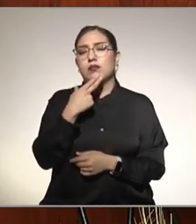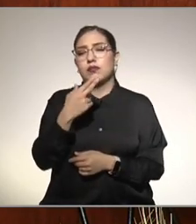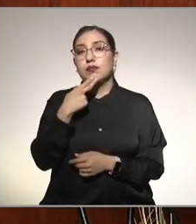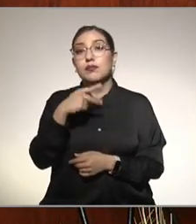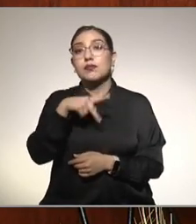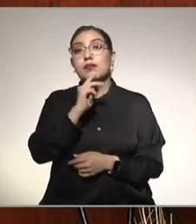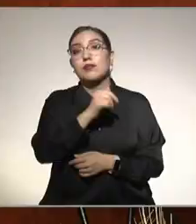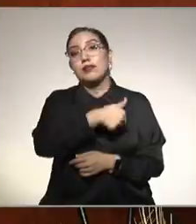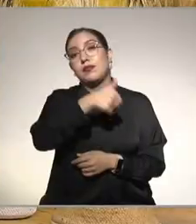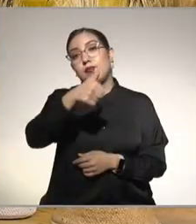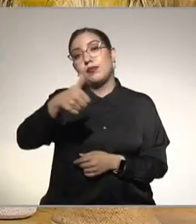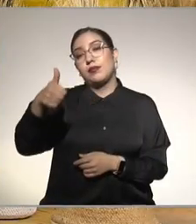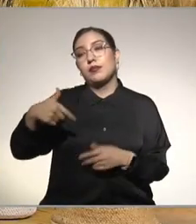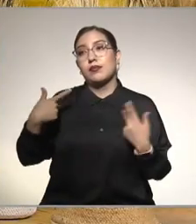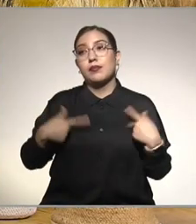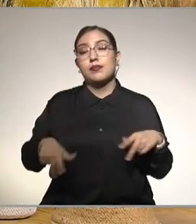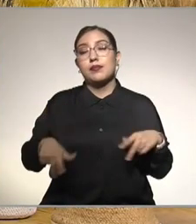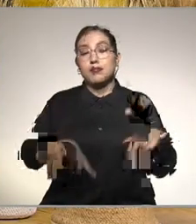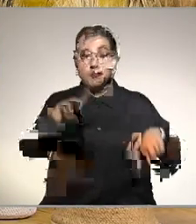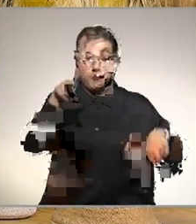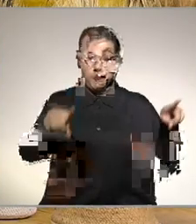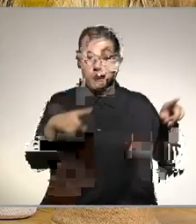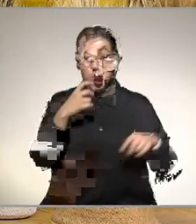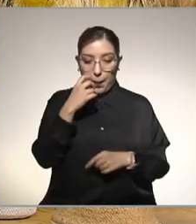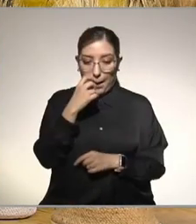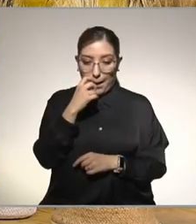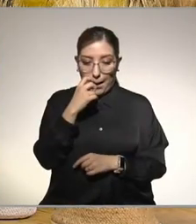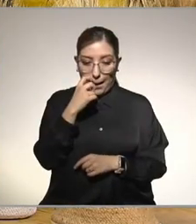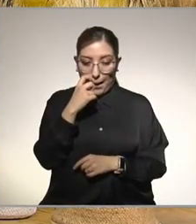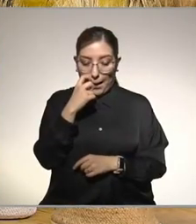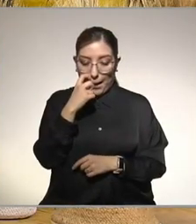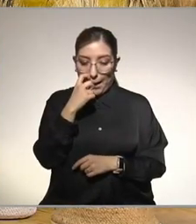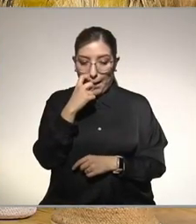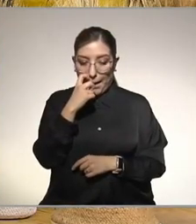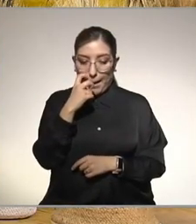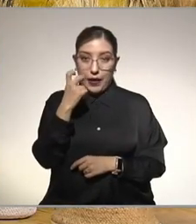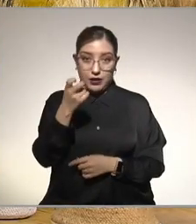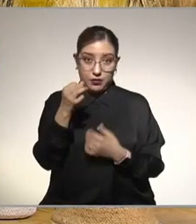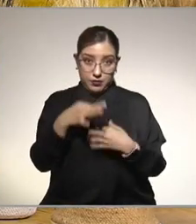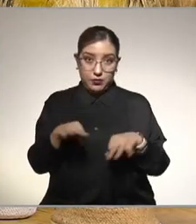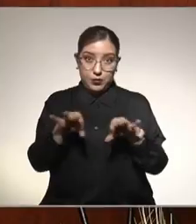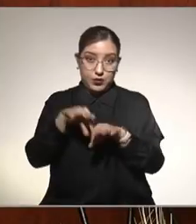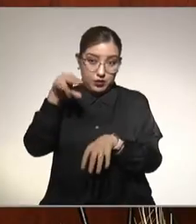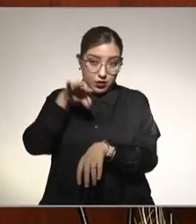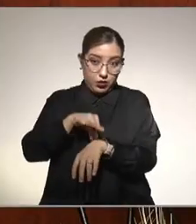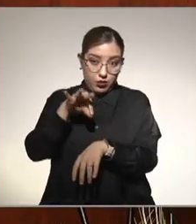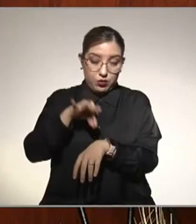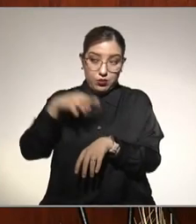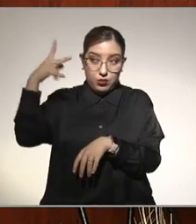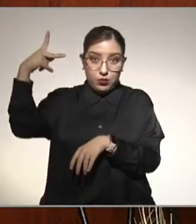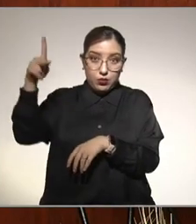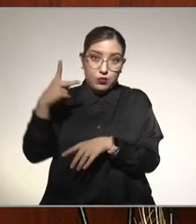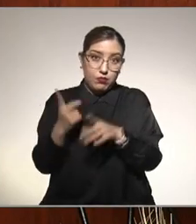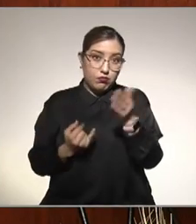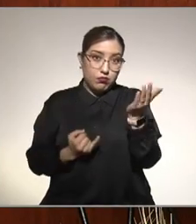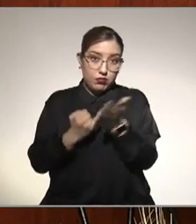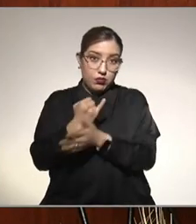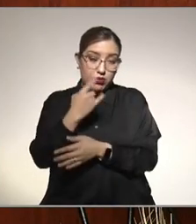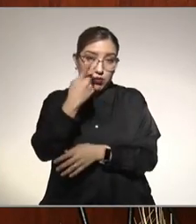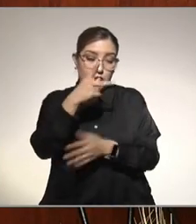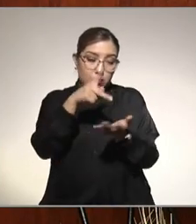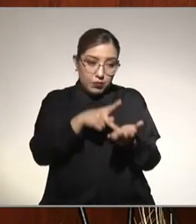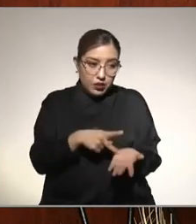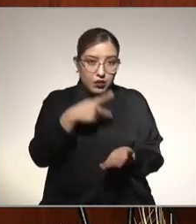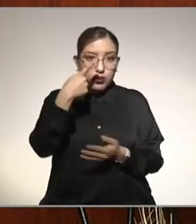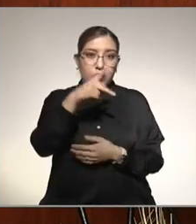de cada paciente exacto para cada cosa y eso es importante que su médico lo decida en función de su peso su talla su edad